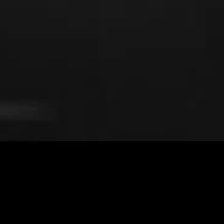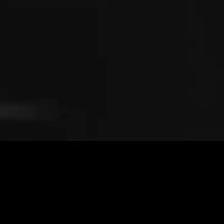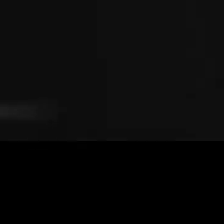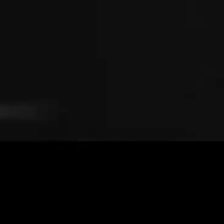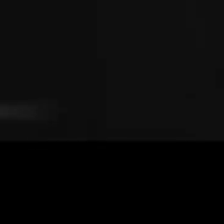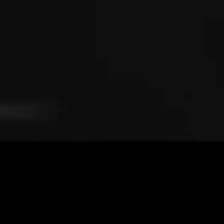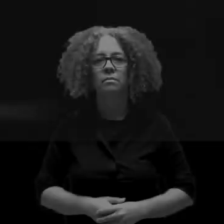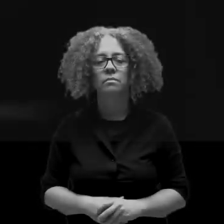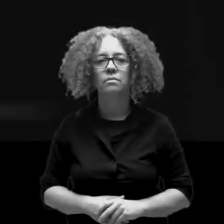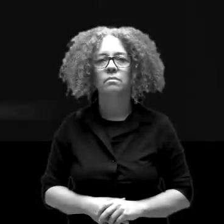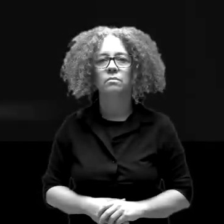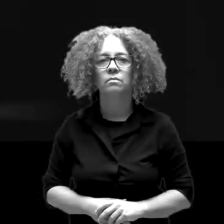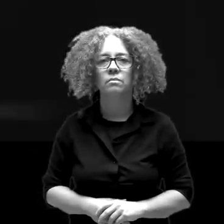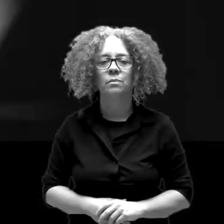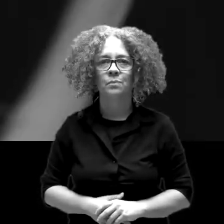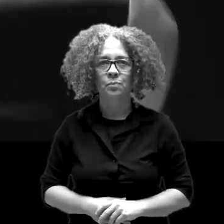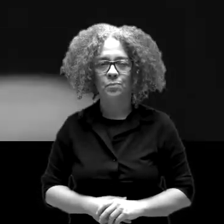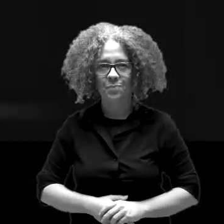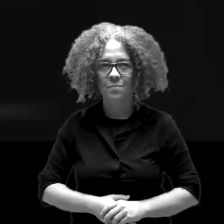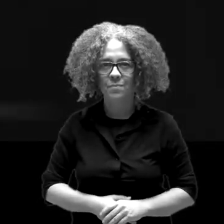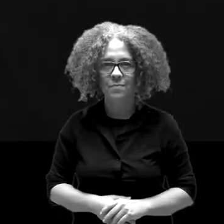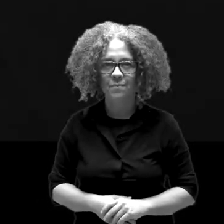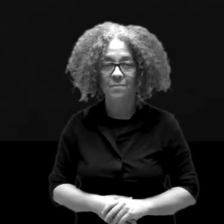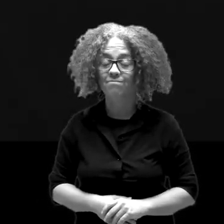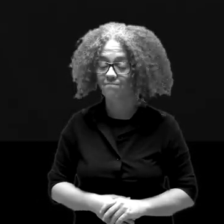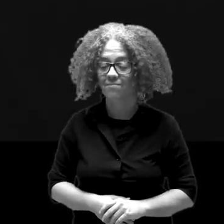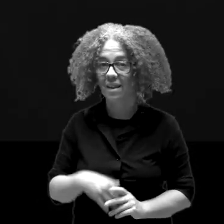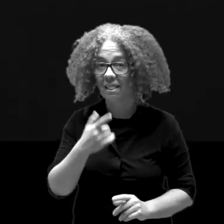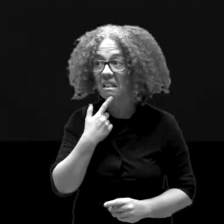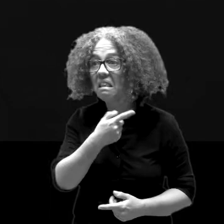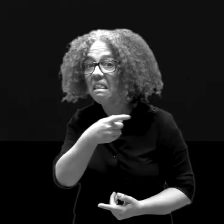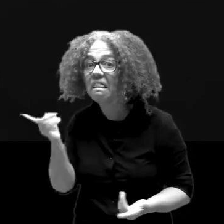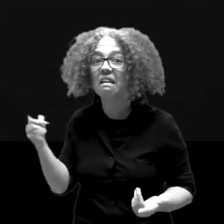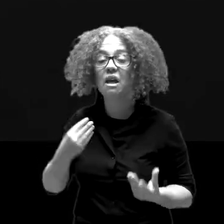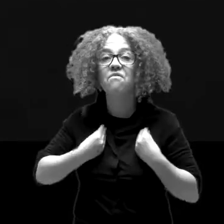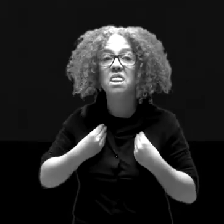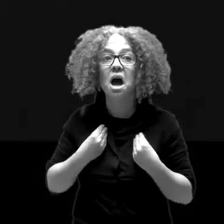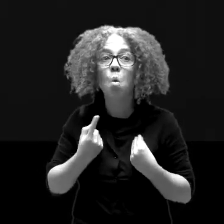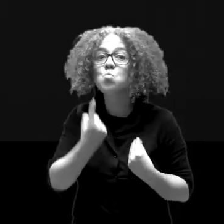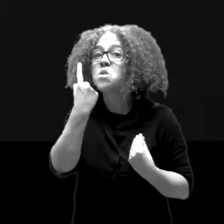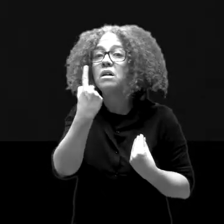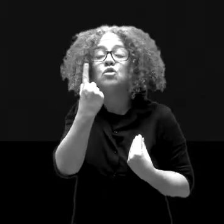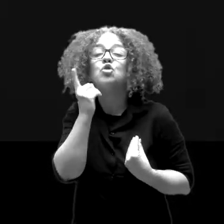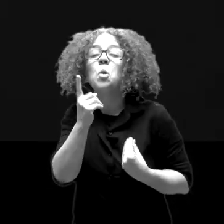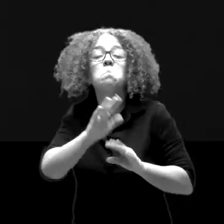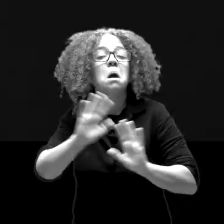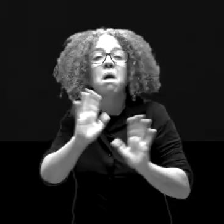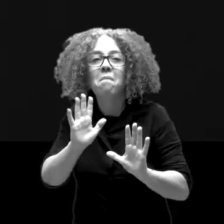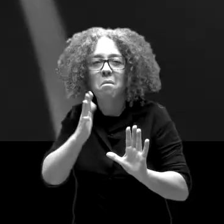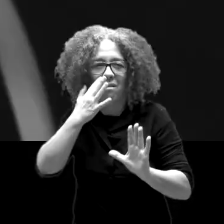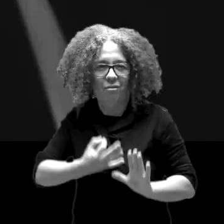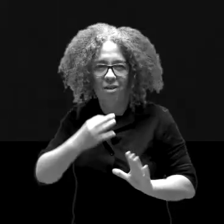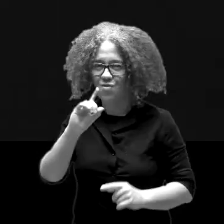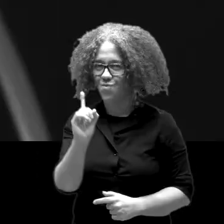Una gimnasta en distintas etapas de su vida agita la cinta. Dicen que vida solo hay una. Infancia. Pero es una verdad a medias.